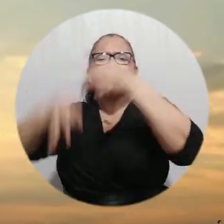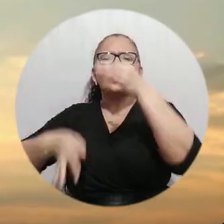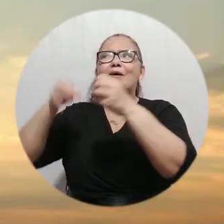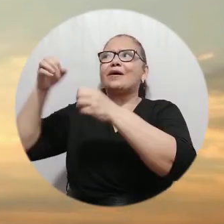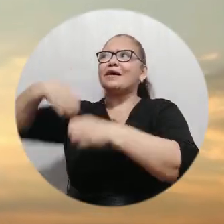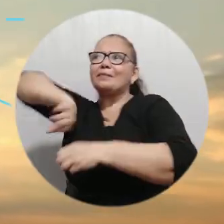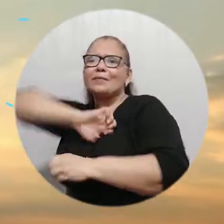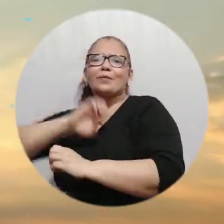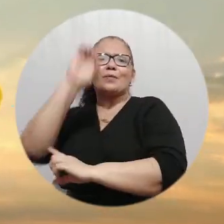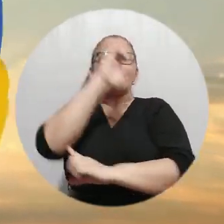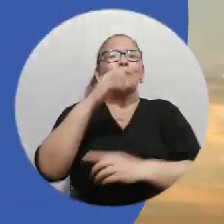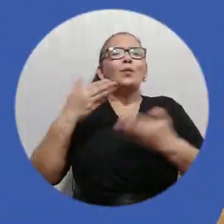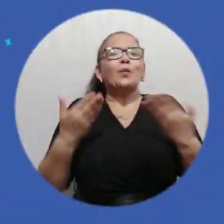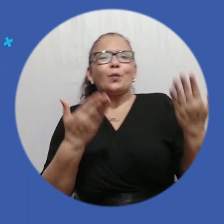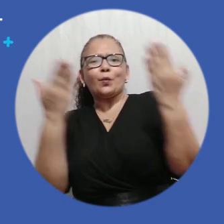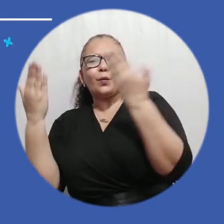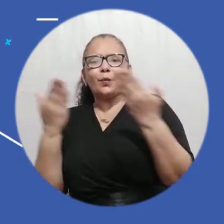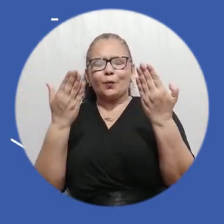España.